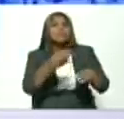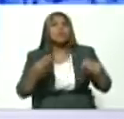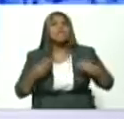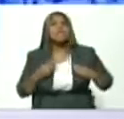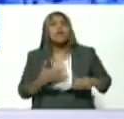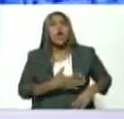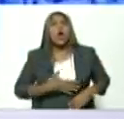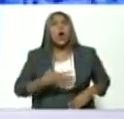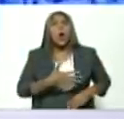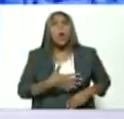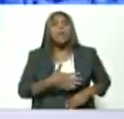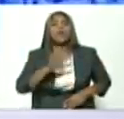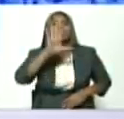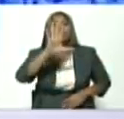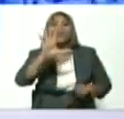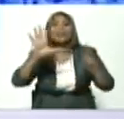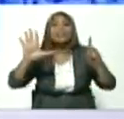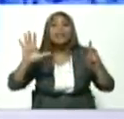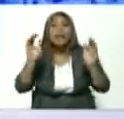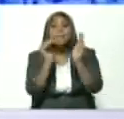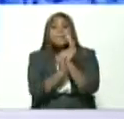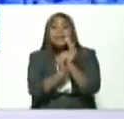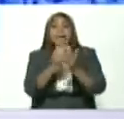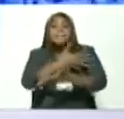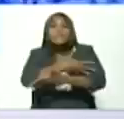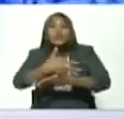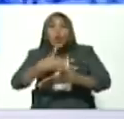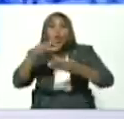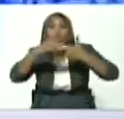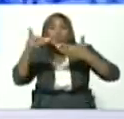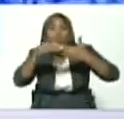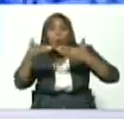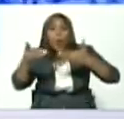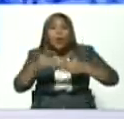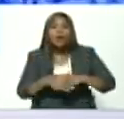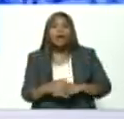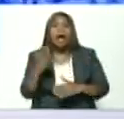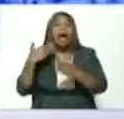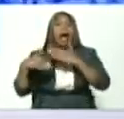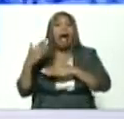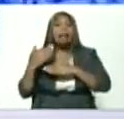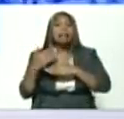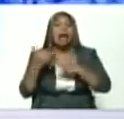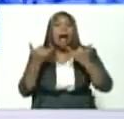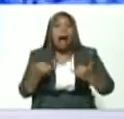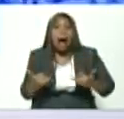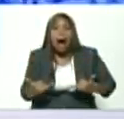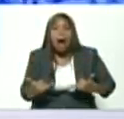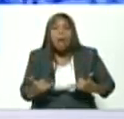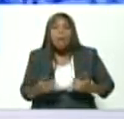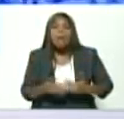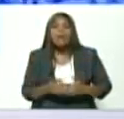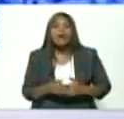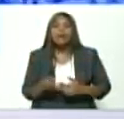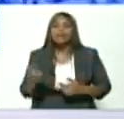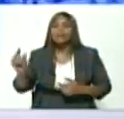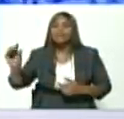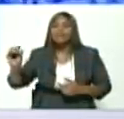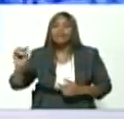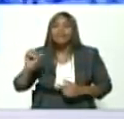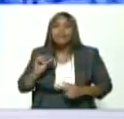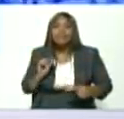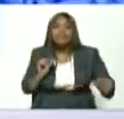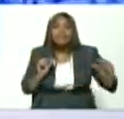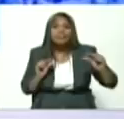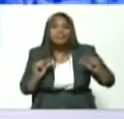venezolano 56 mil millones de dólares a recibir ingresos el año pasado por